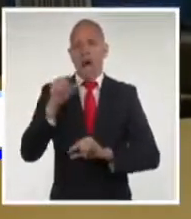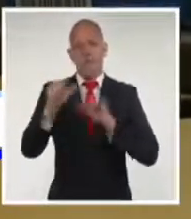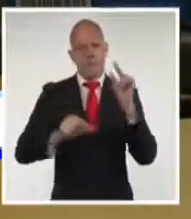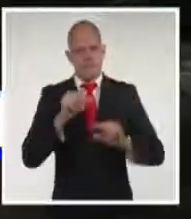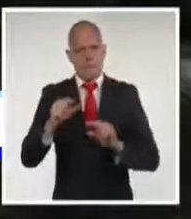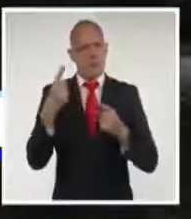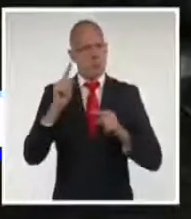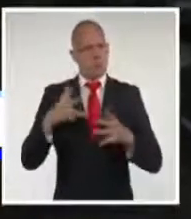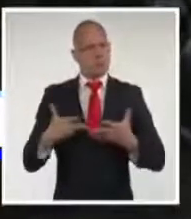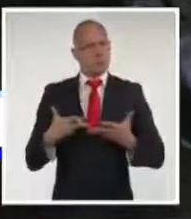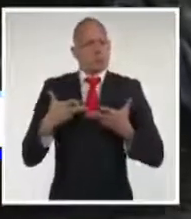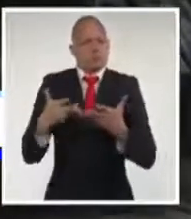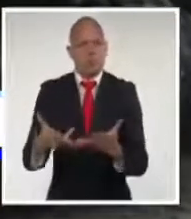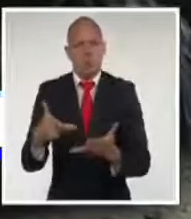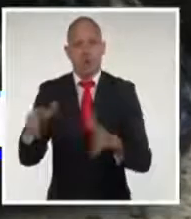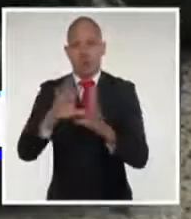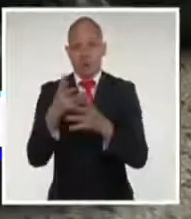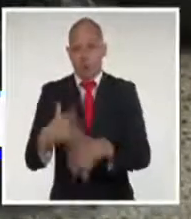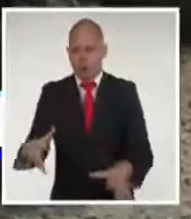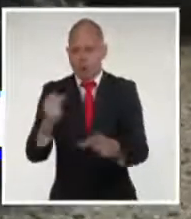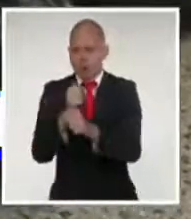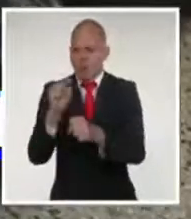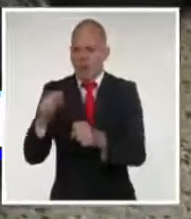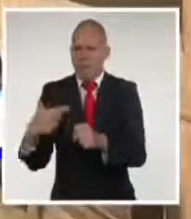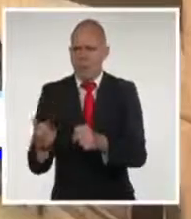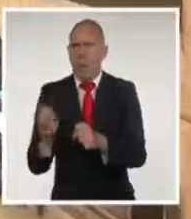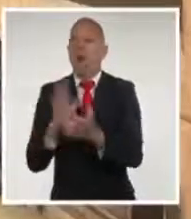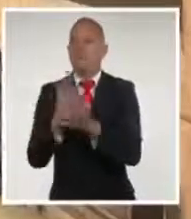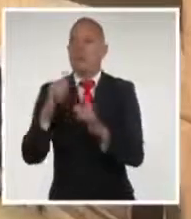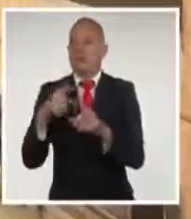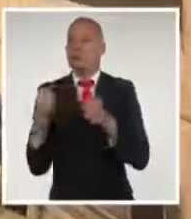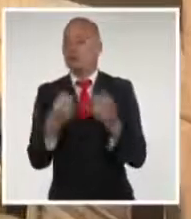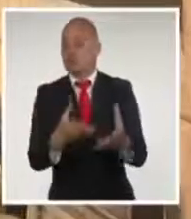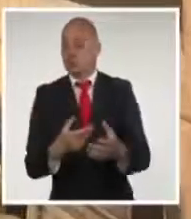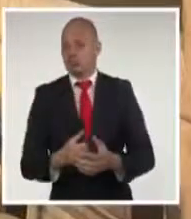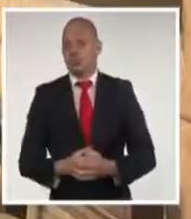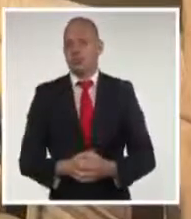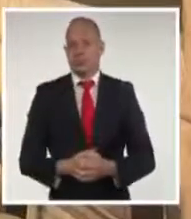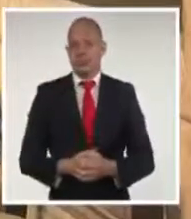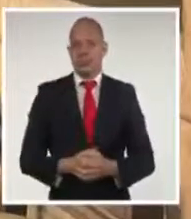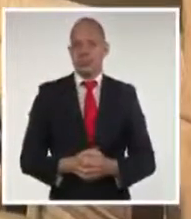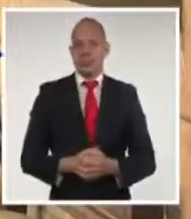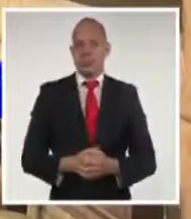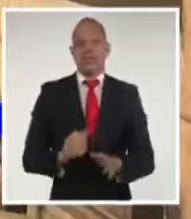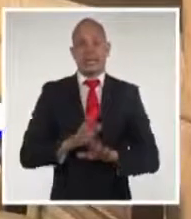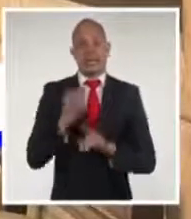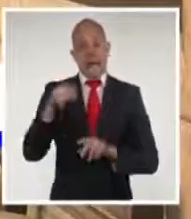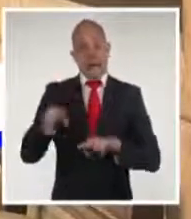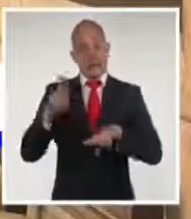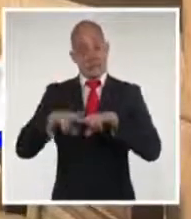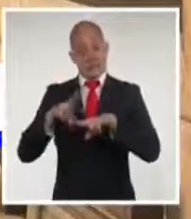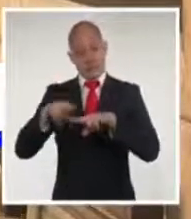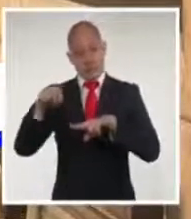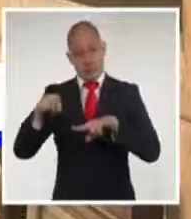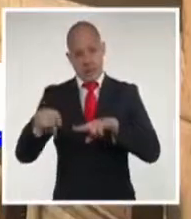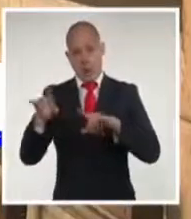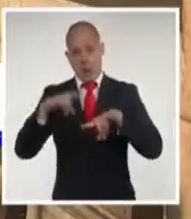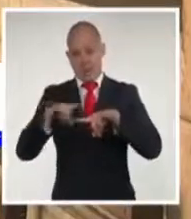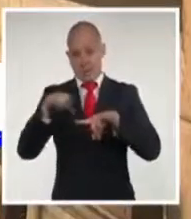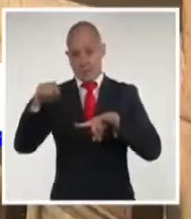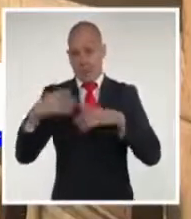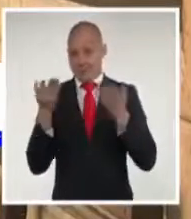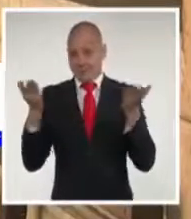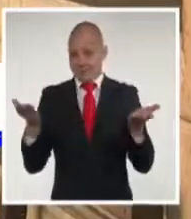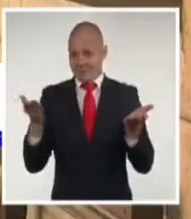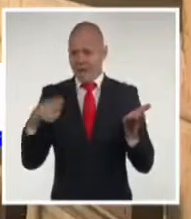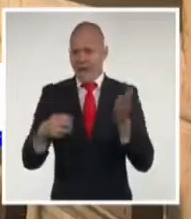para ser enviados a la provincia de Matanzas. La iniciativa de los donativos en la Universidad de La Habana surgió en las facultades y